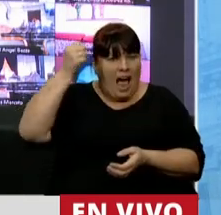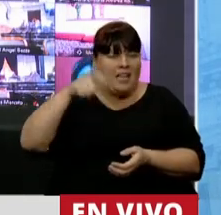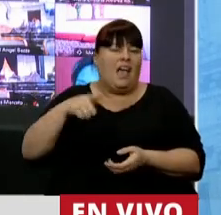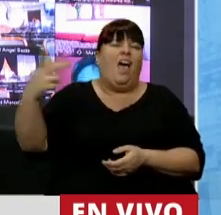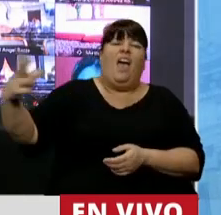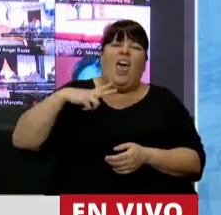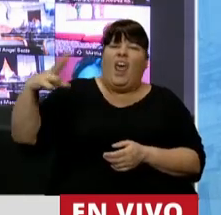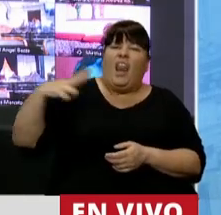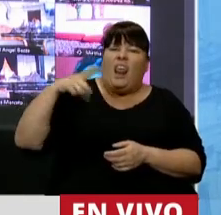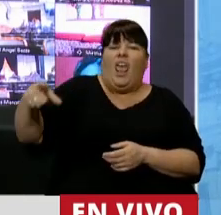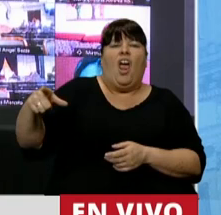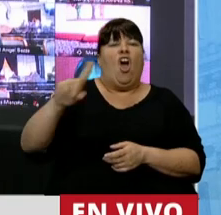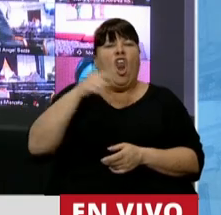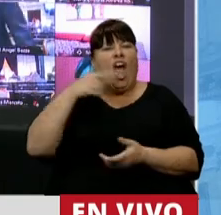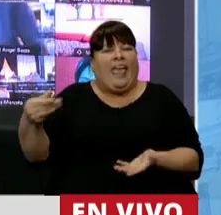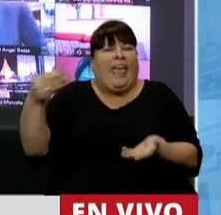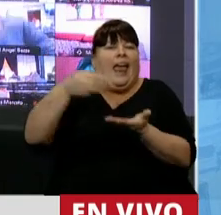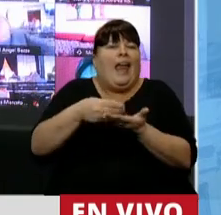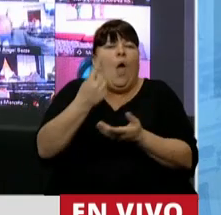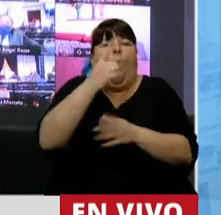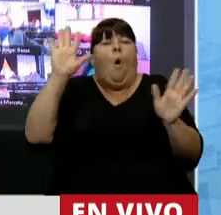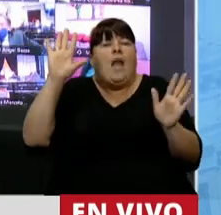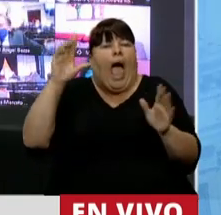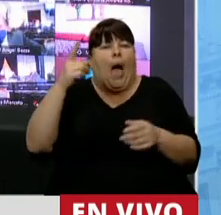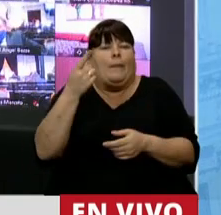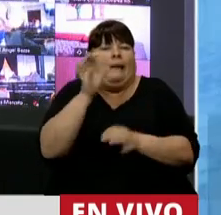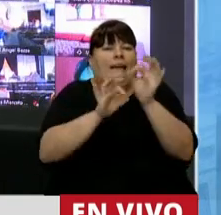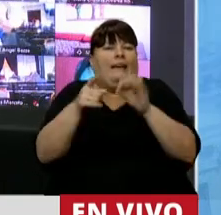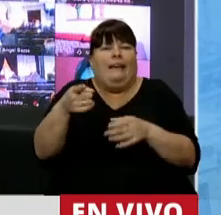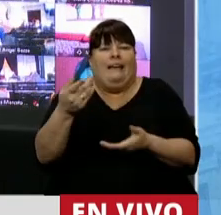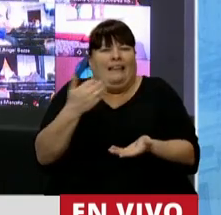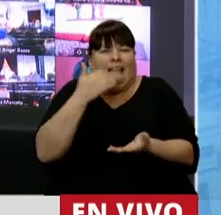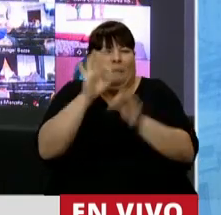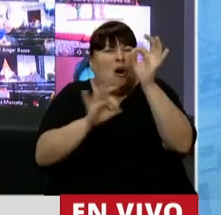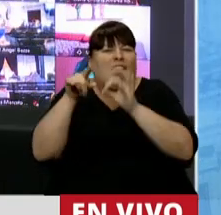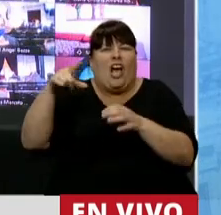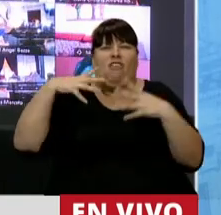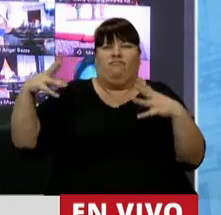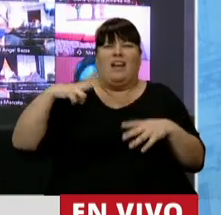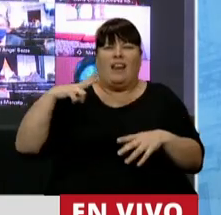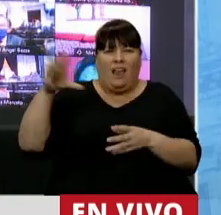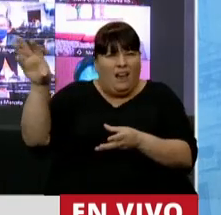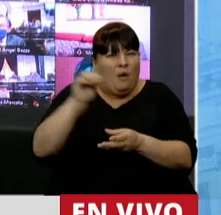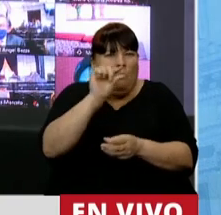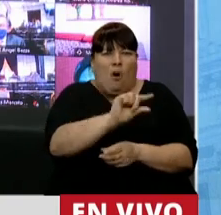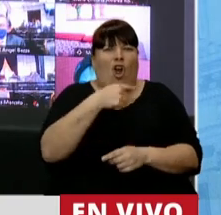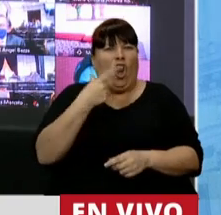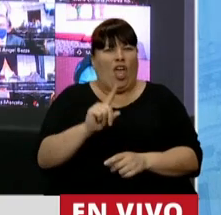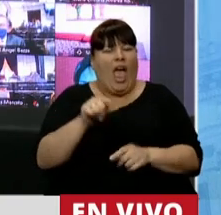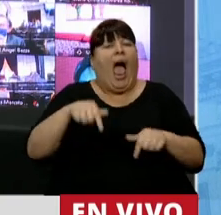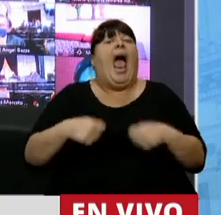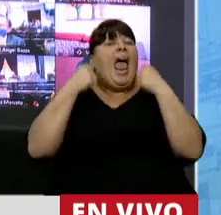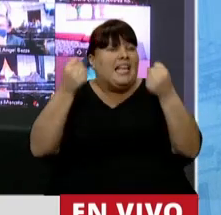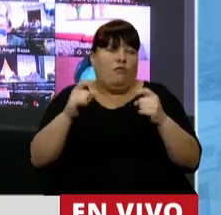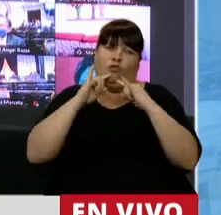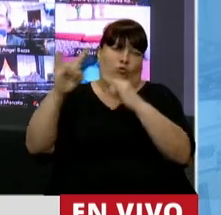multimillonarios no quieren poner por única vez un mínimo porcentaje de su fortuna. El esfuerzo ahora